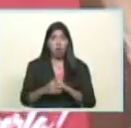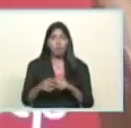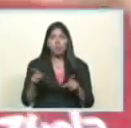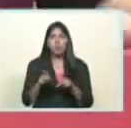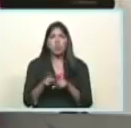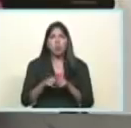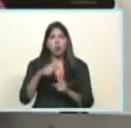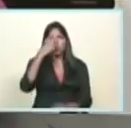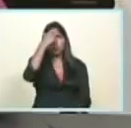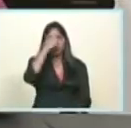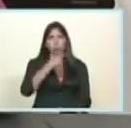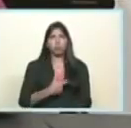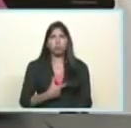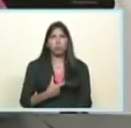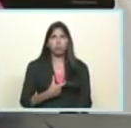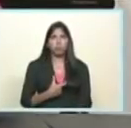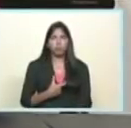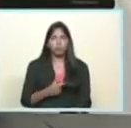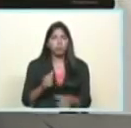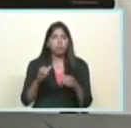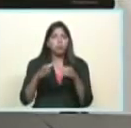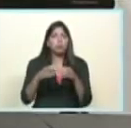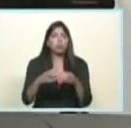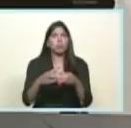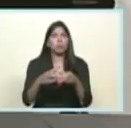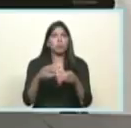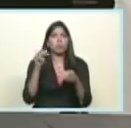así en el centro colocado aquí en el centro